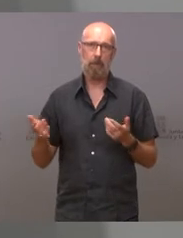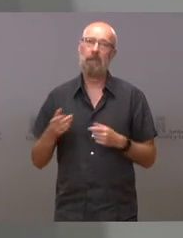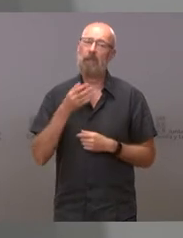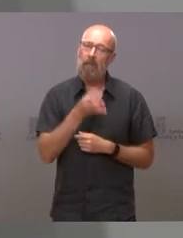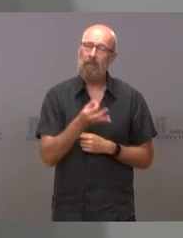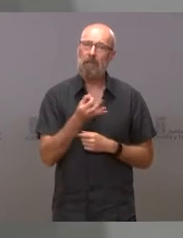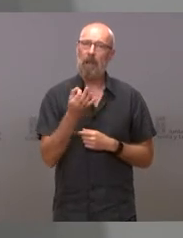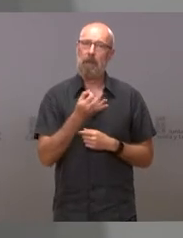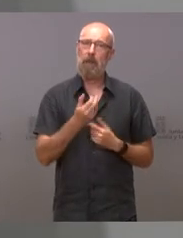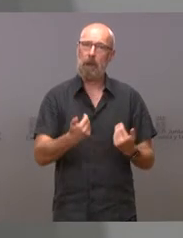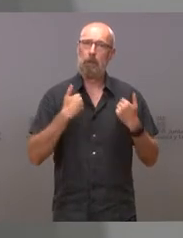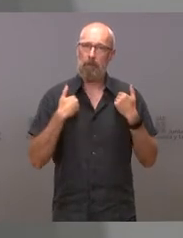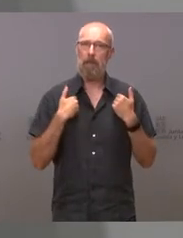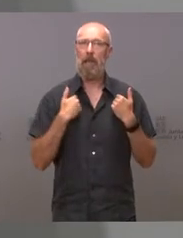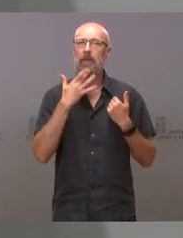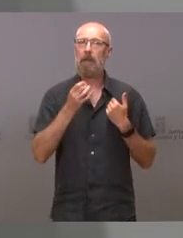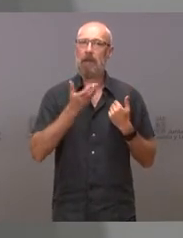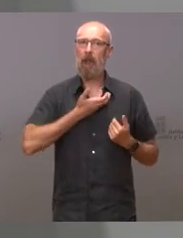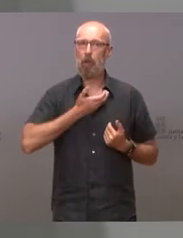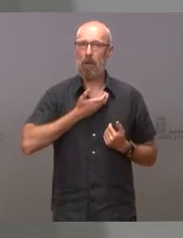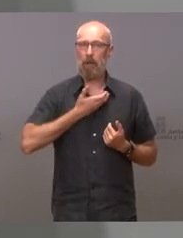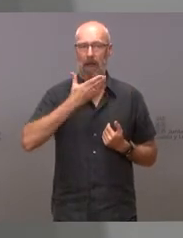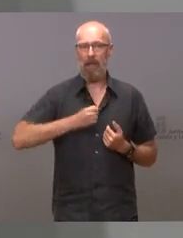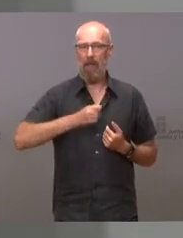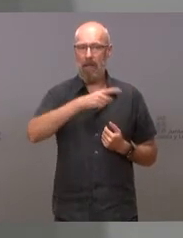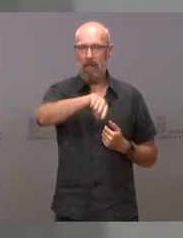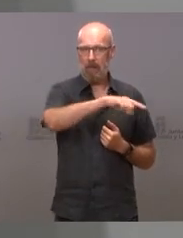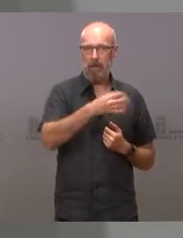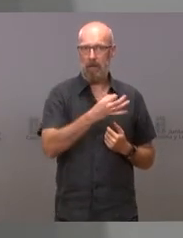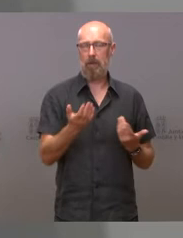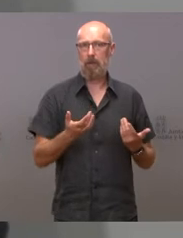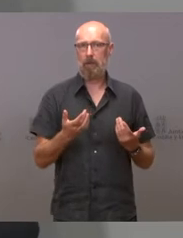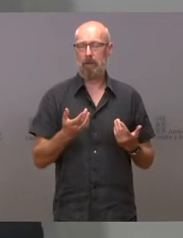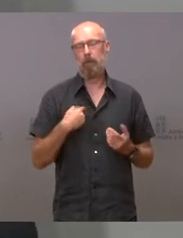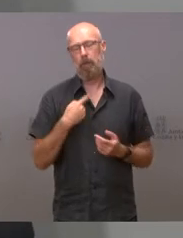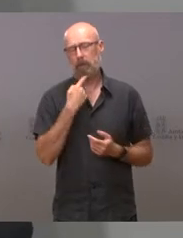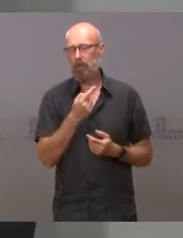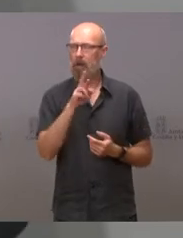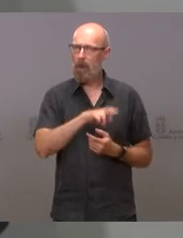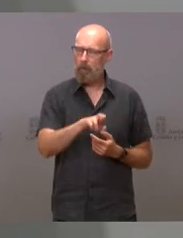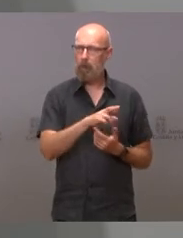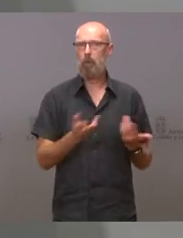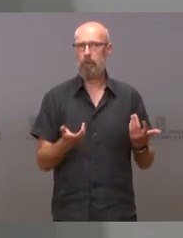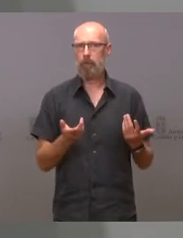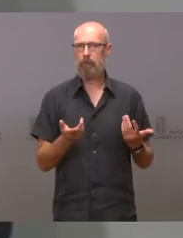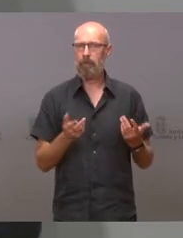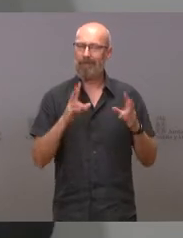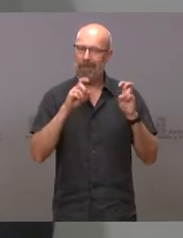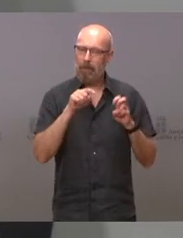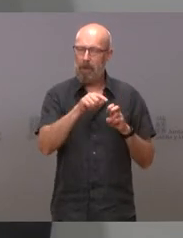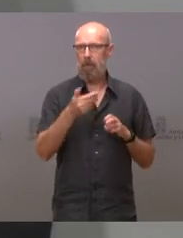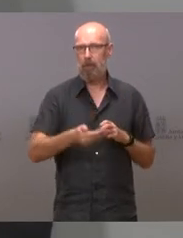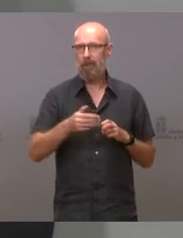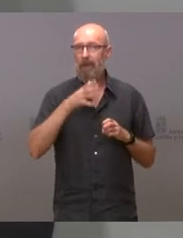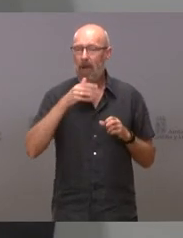parte de los regidores municipales. Y yo quiero insistir en este aspecto en estos días